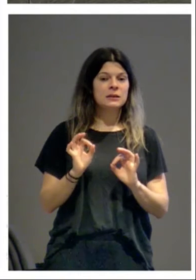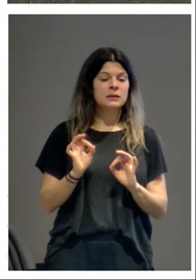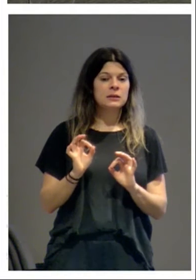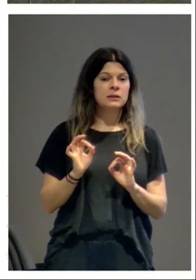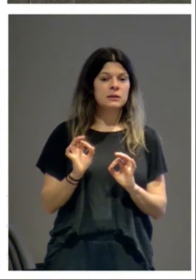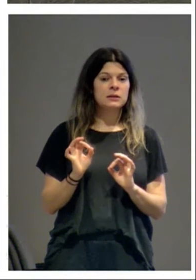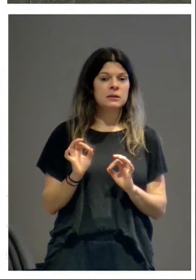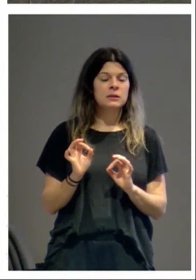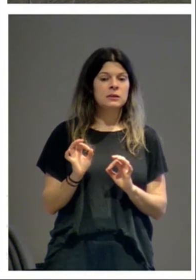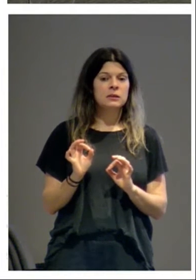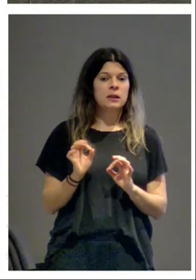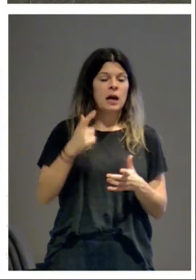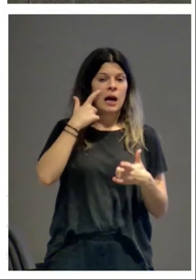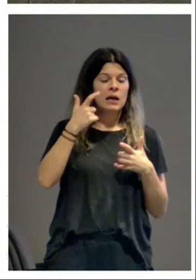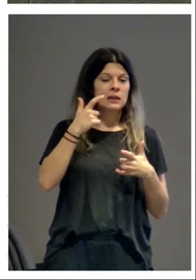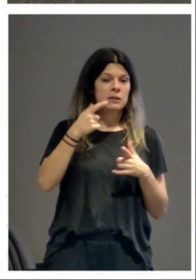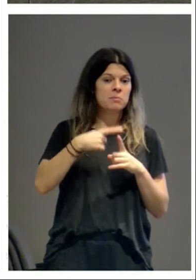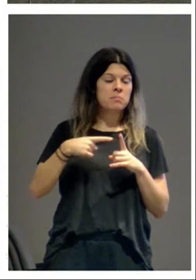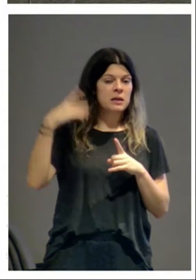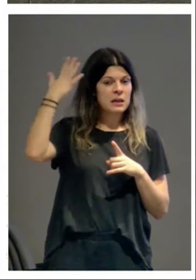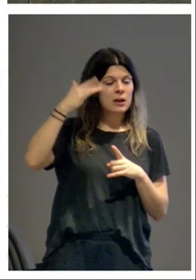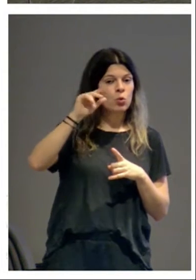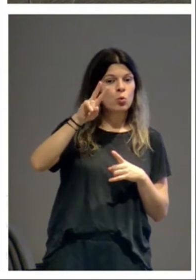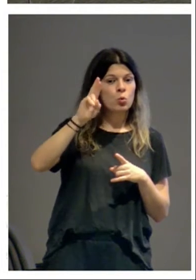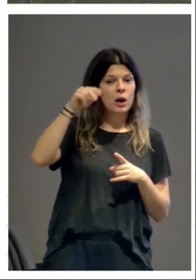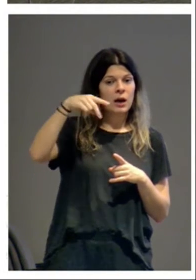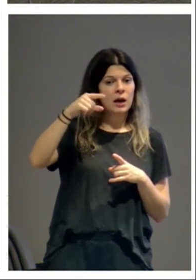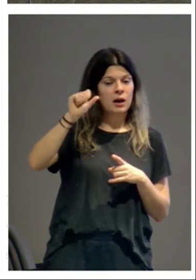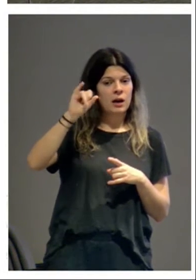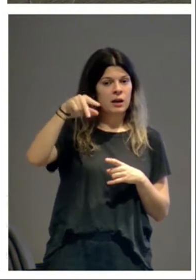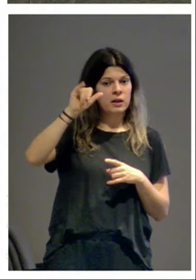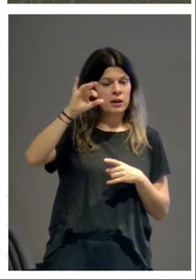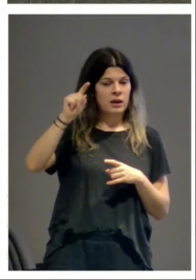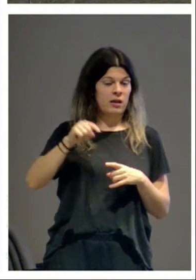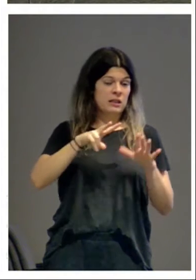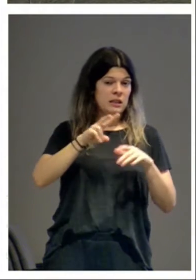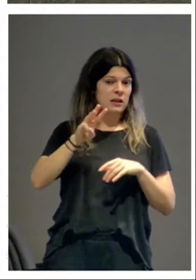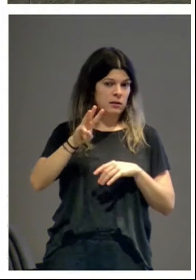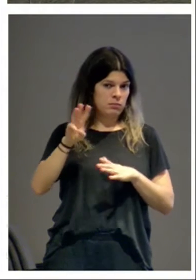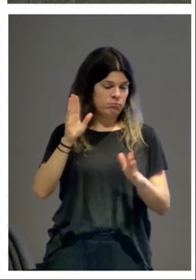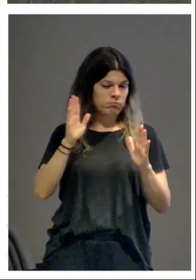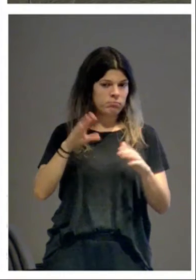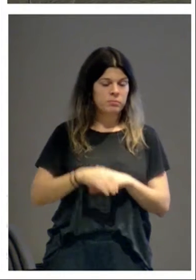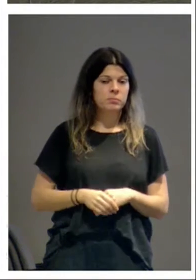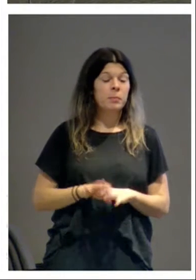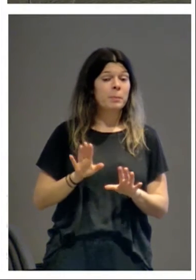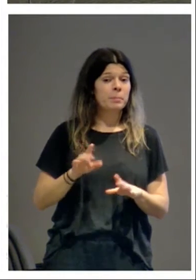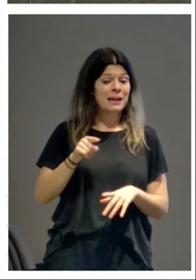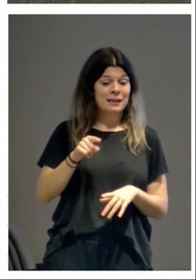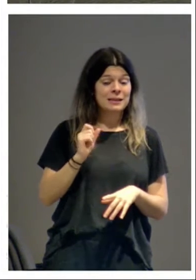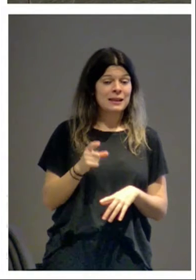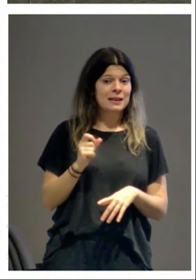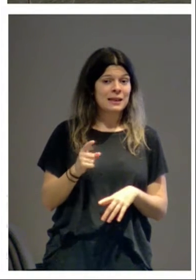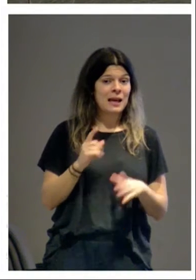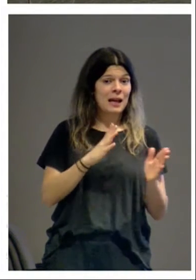en el arte mediano navarro de Uranga y Íñiguez del año 73, con un matiz. Aquí, en muchos casos, los